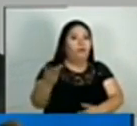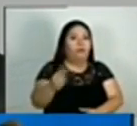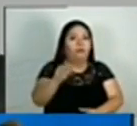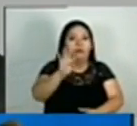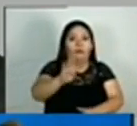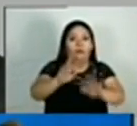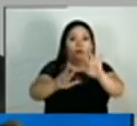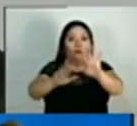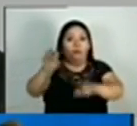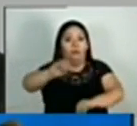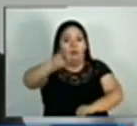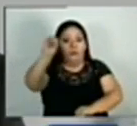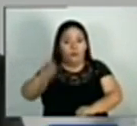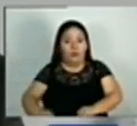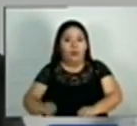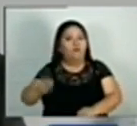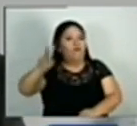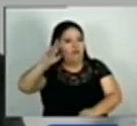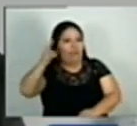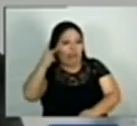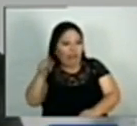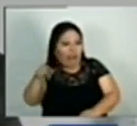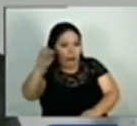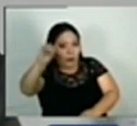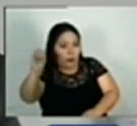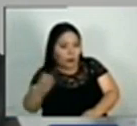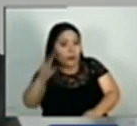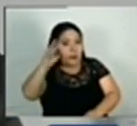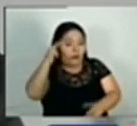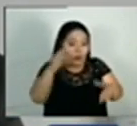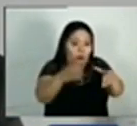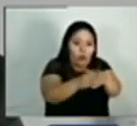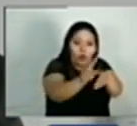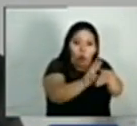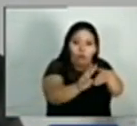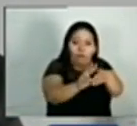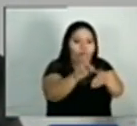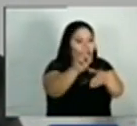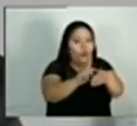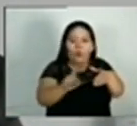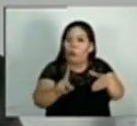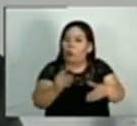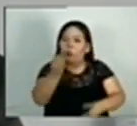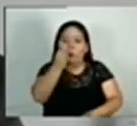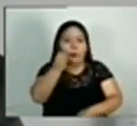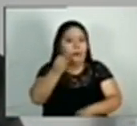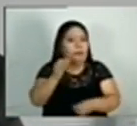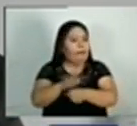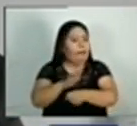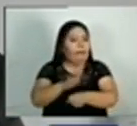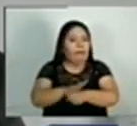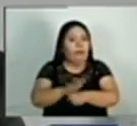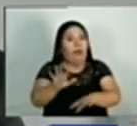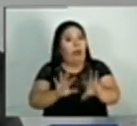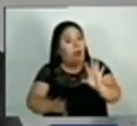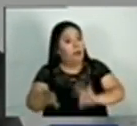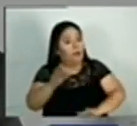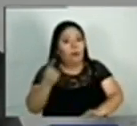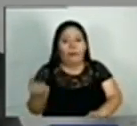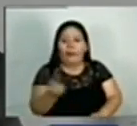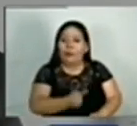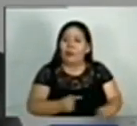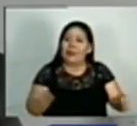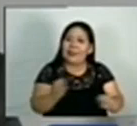48%. Eso significa que uno de cada dos personas no comen lo suficiente o incluso en algunos casos no